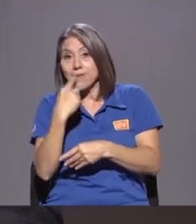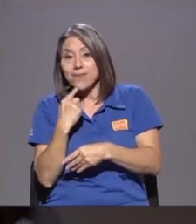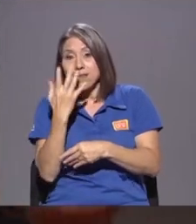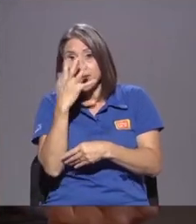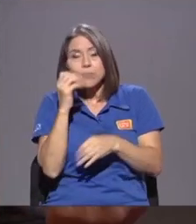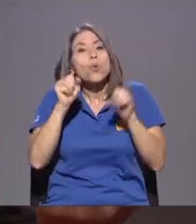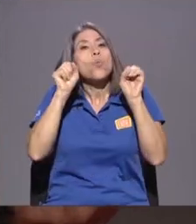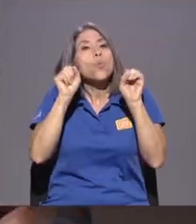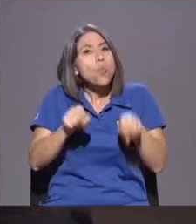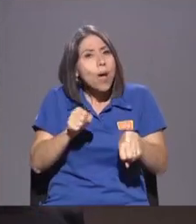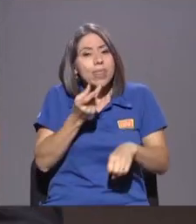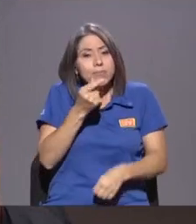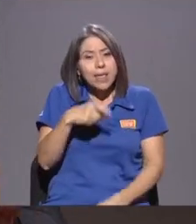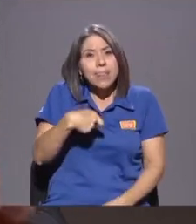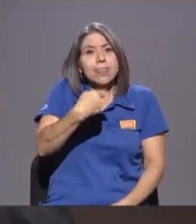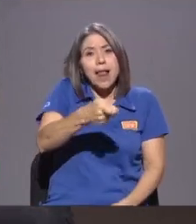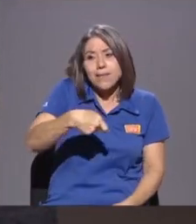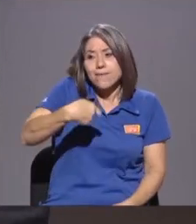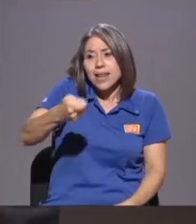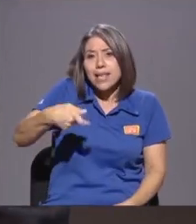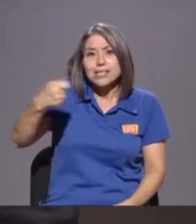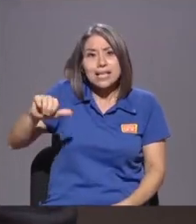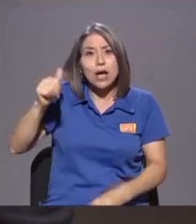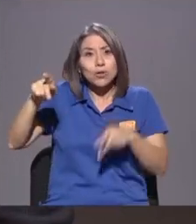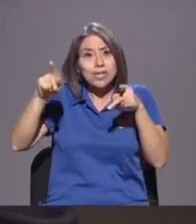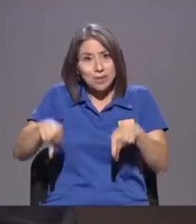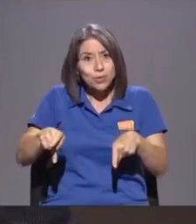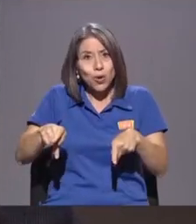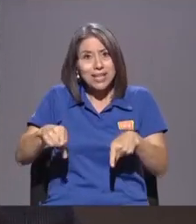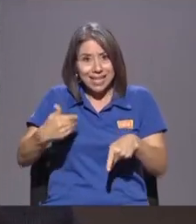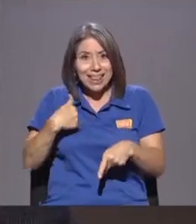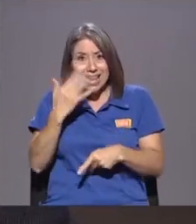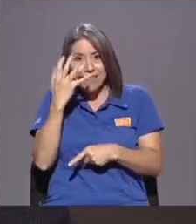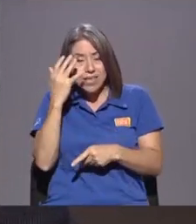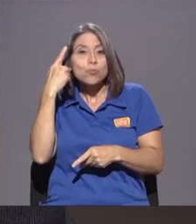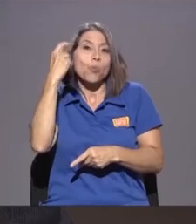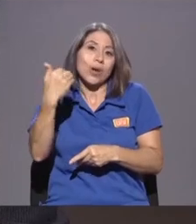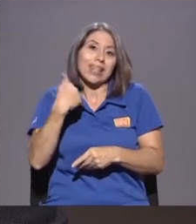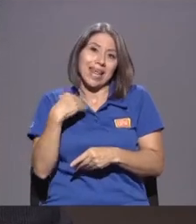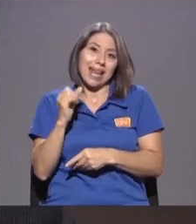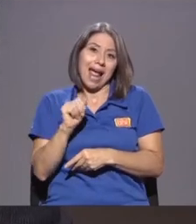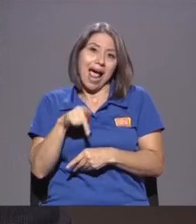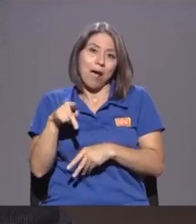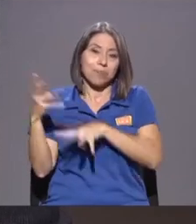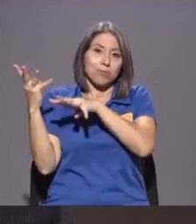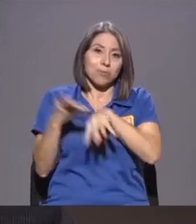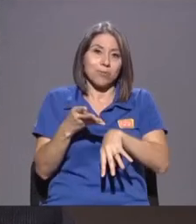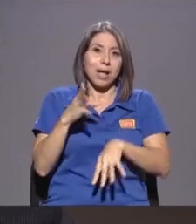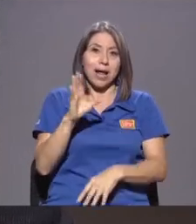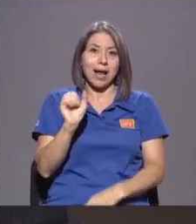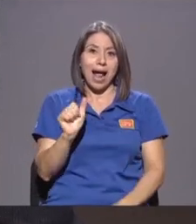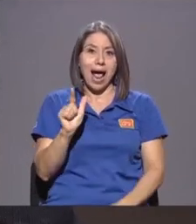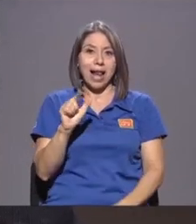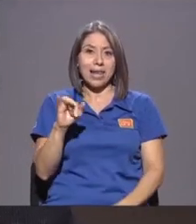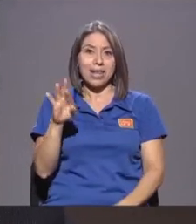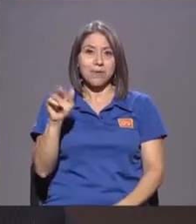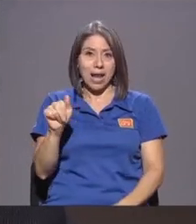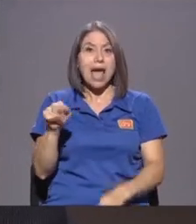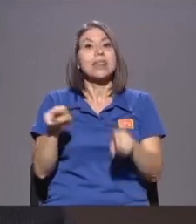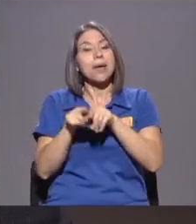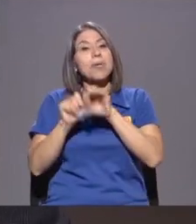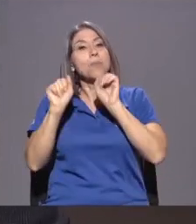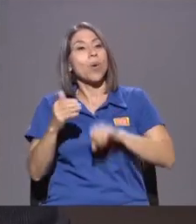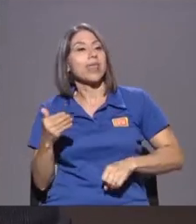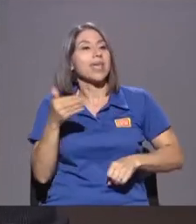Transferencias A Otras Personas Que Tienen Facebook Que Tienen Calibra Y Podrían Eventualmente También Ir A Un Comercio Que Acepte Libra Como